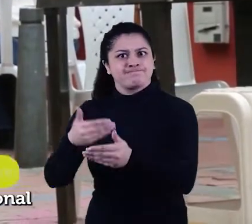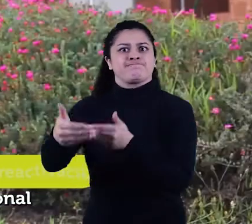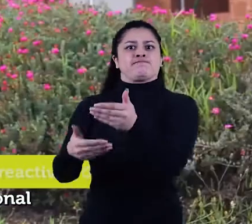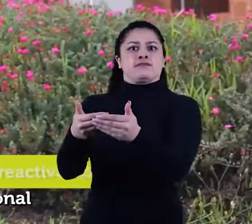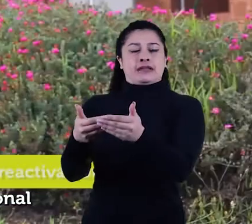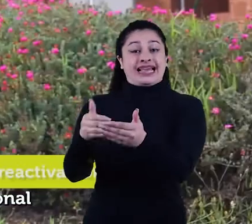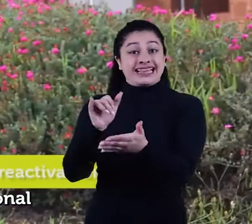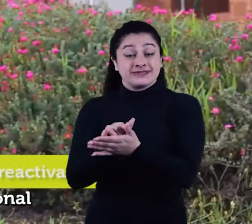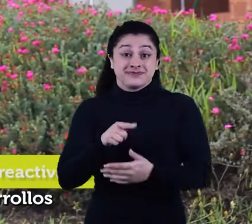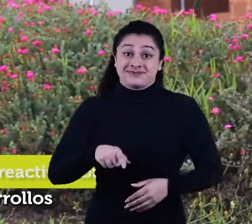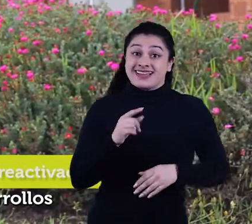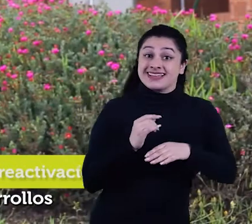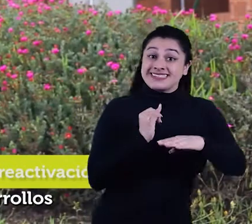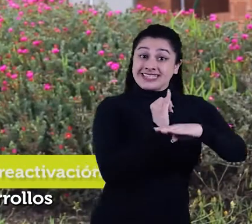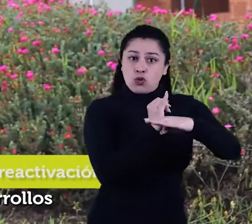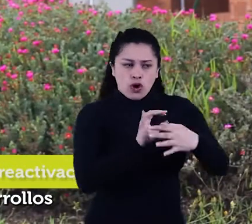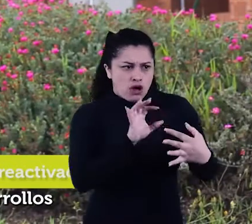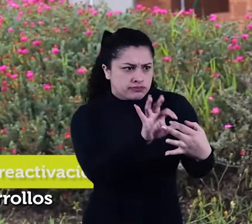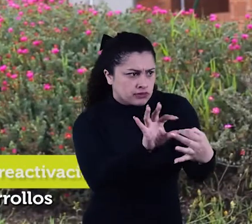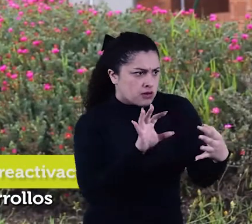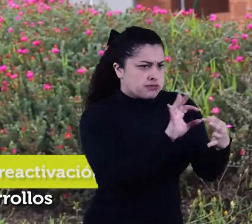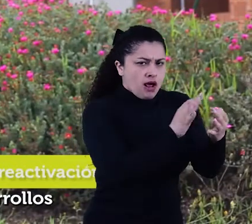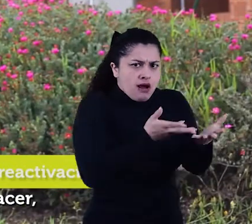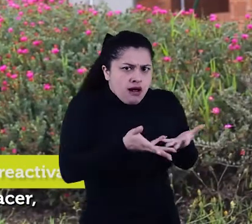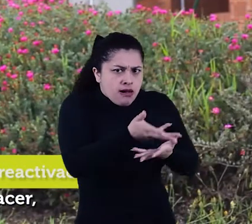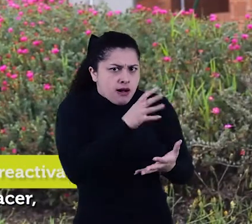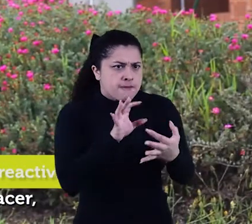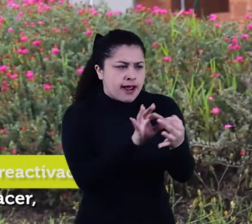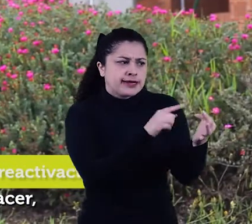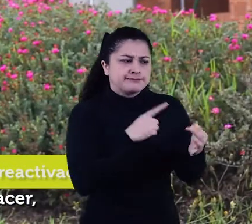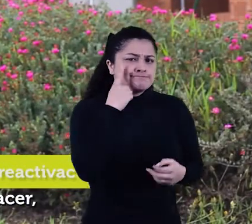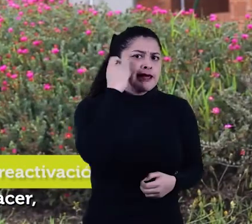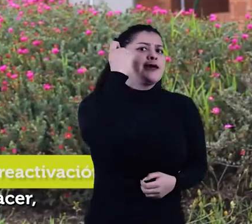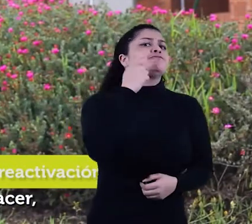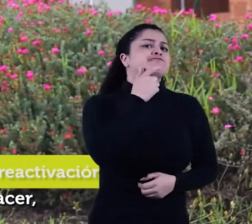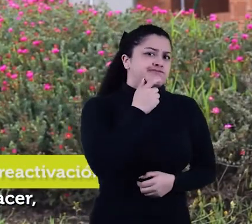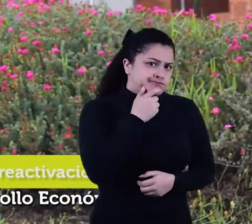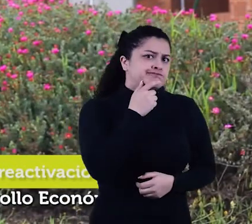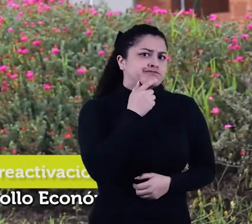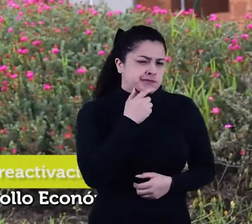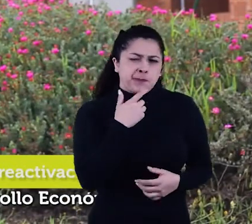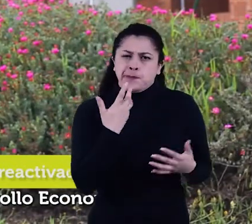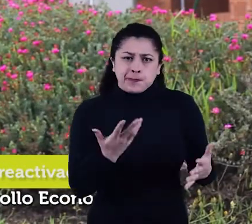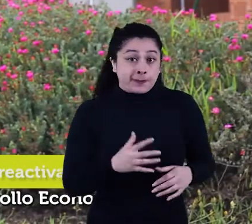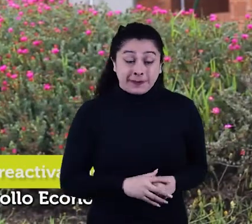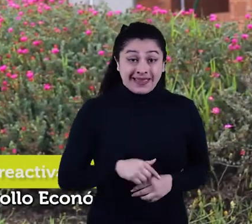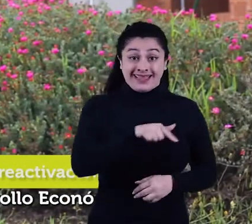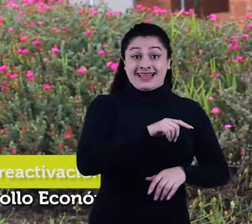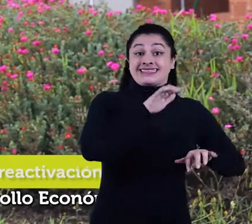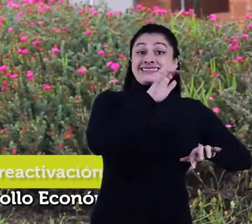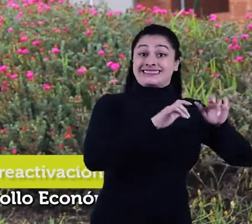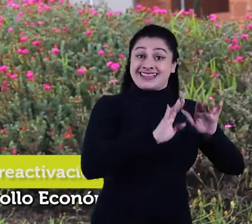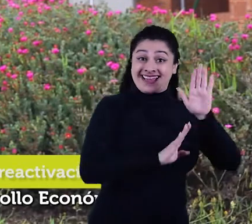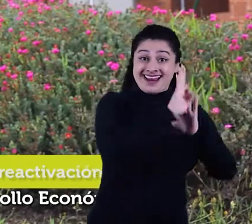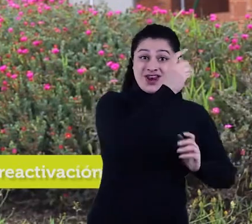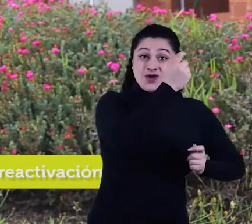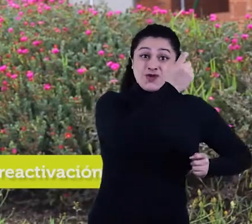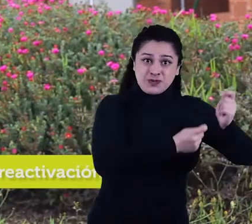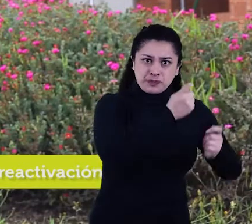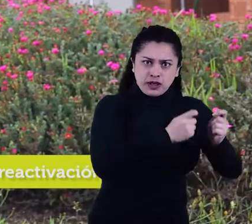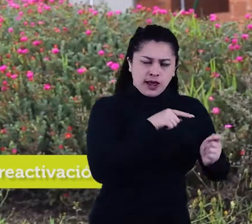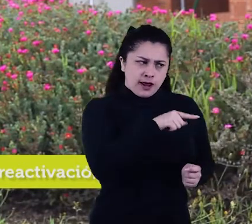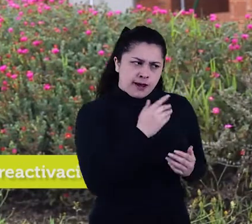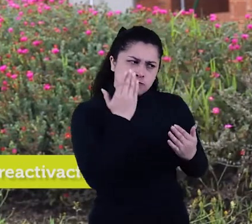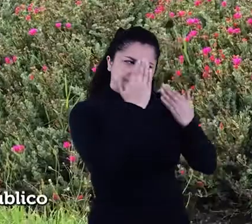La articulación internacional yo creo que es parte de los desarrollos y los retos que tenemos que hacer porque si bien desde la Secretaría de Desarrollo Económico